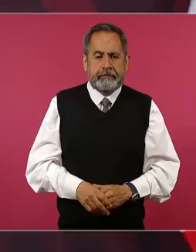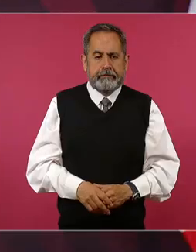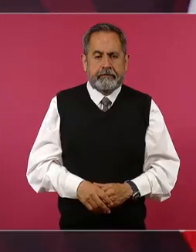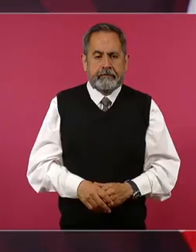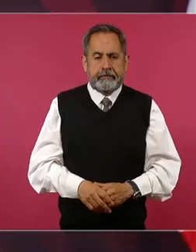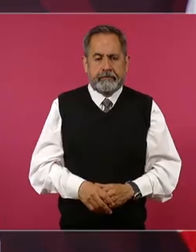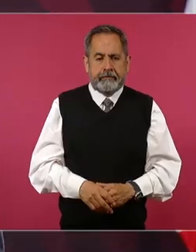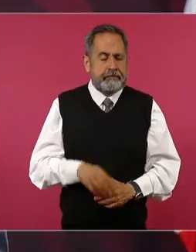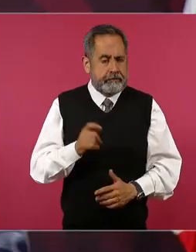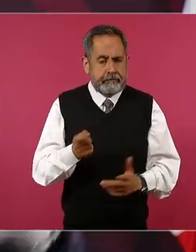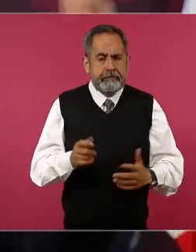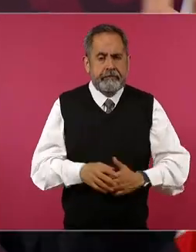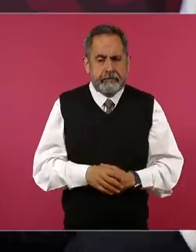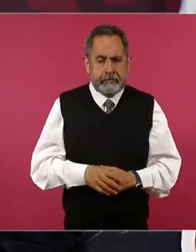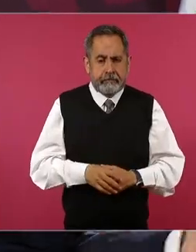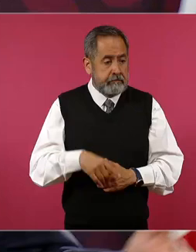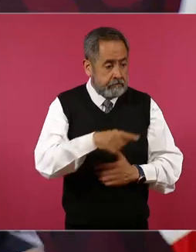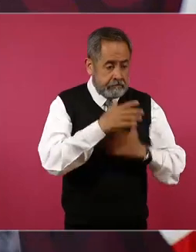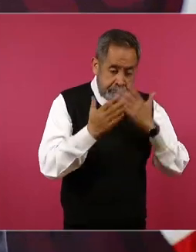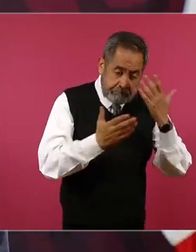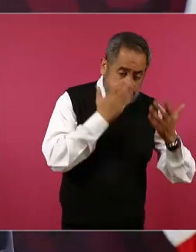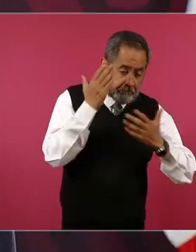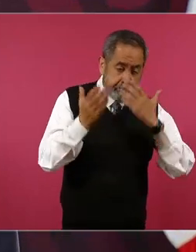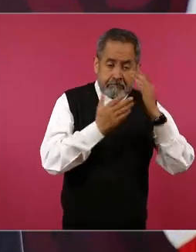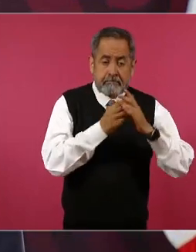Además, estudian derecho.